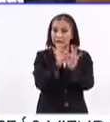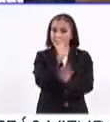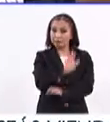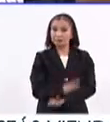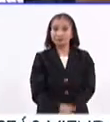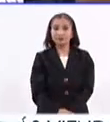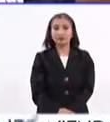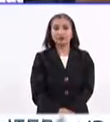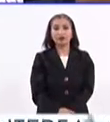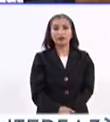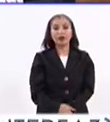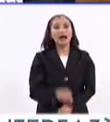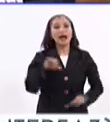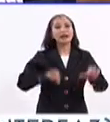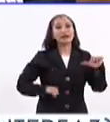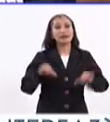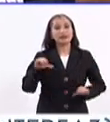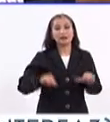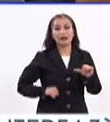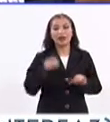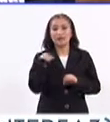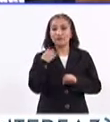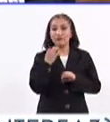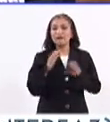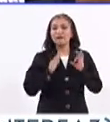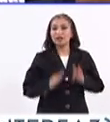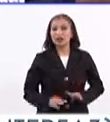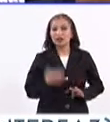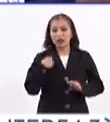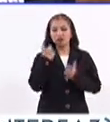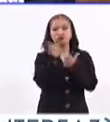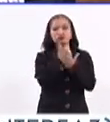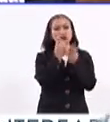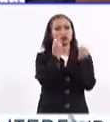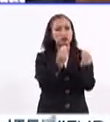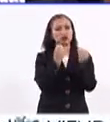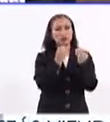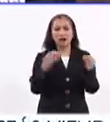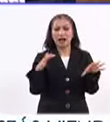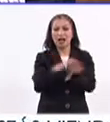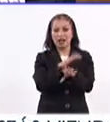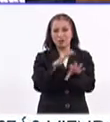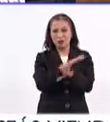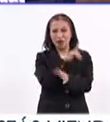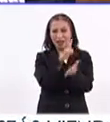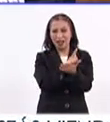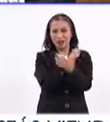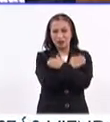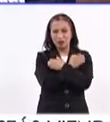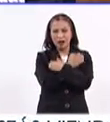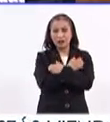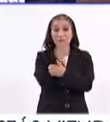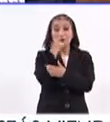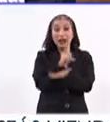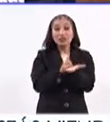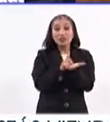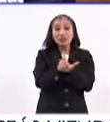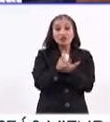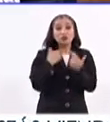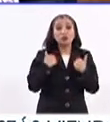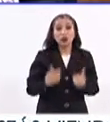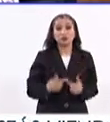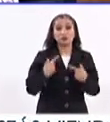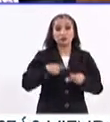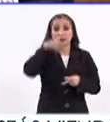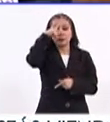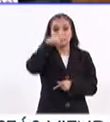La activación física será una gran aportación de la reforma educativa a los derechos humanos de